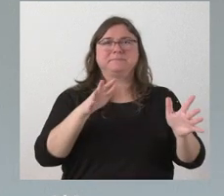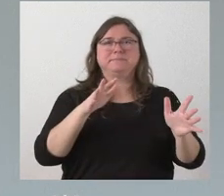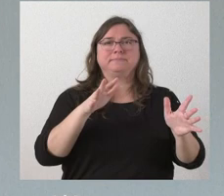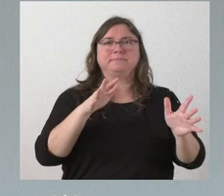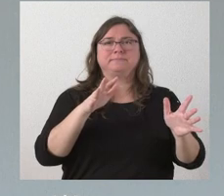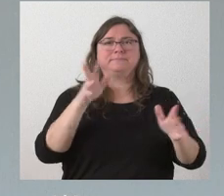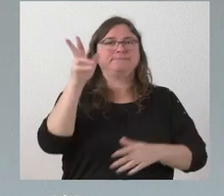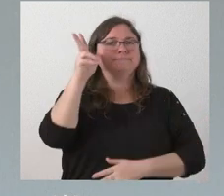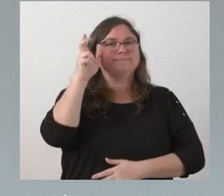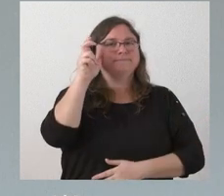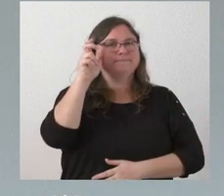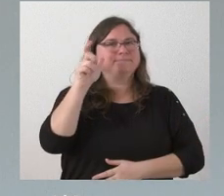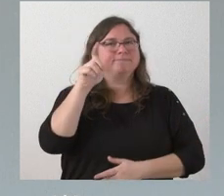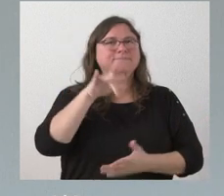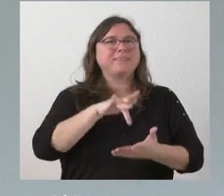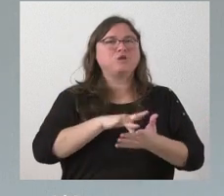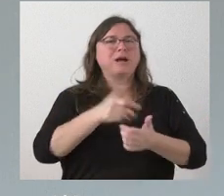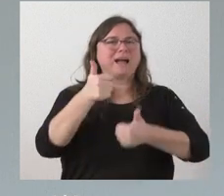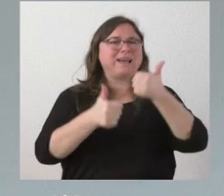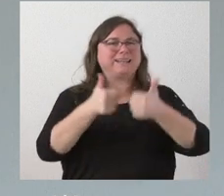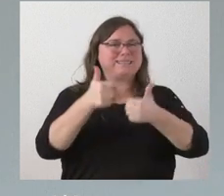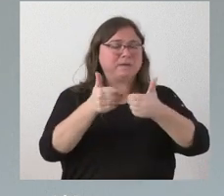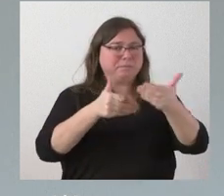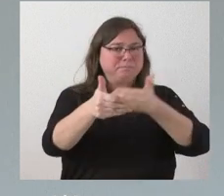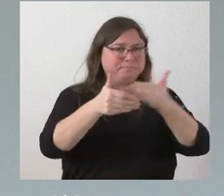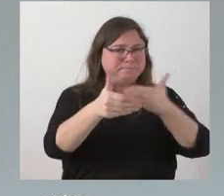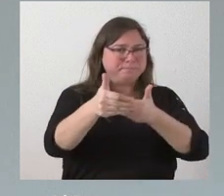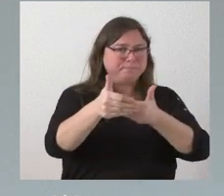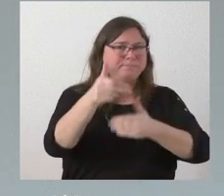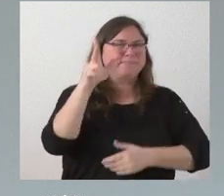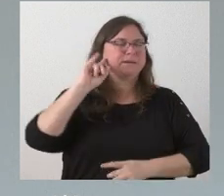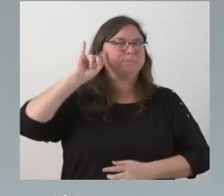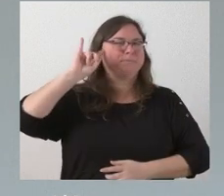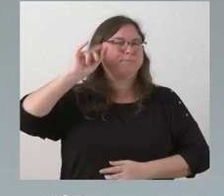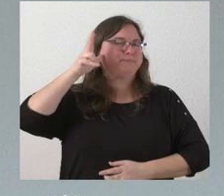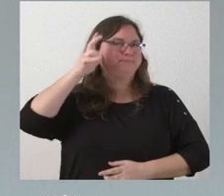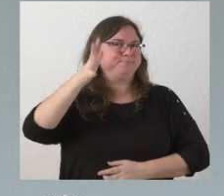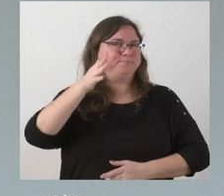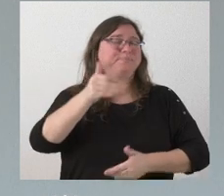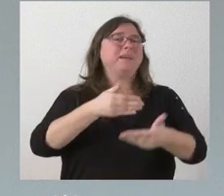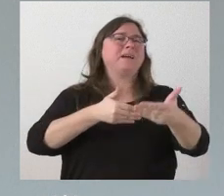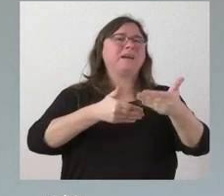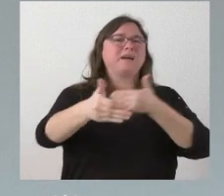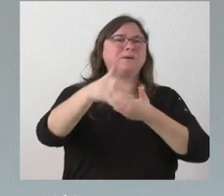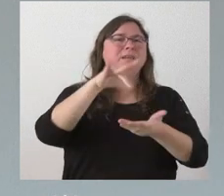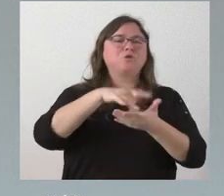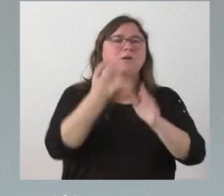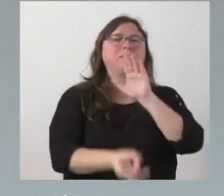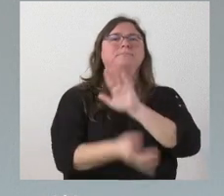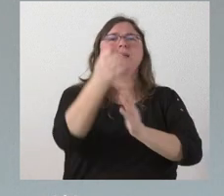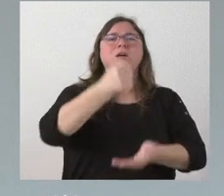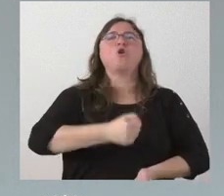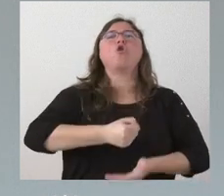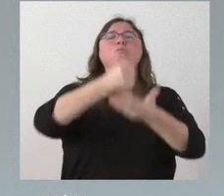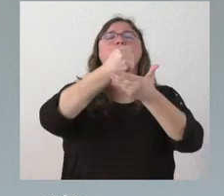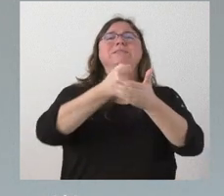tendrá lugar el examen correspondiente para ya a partir de ese momento conformar la tan ansiada bolsa que queremos de secretarios